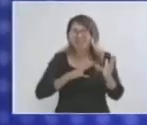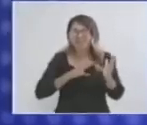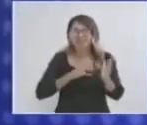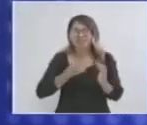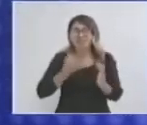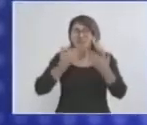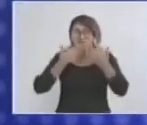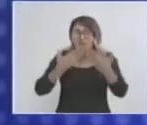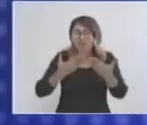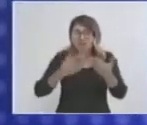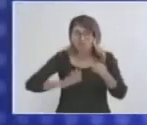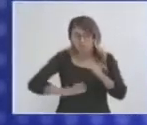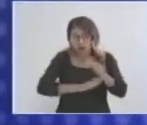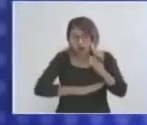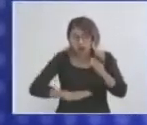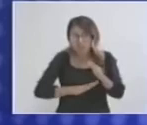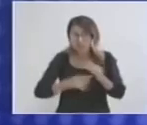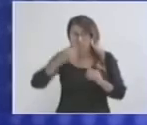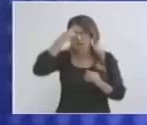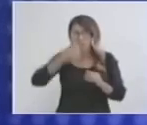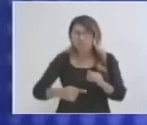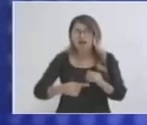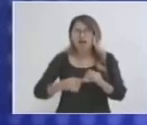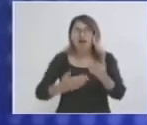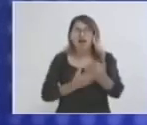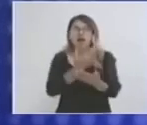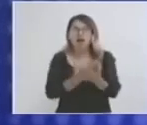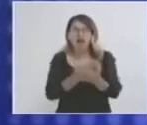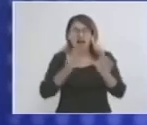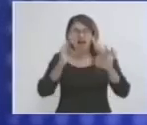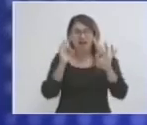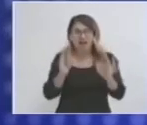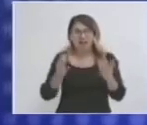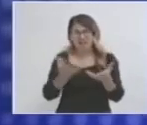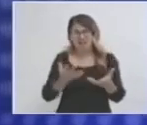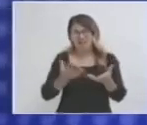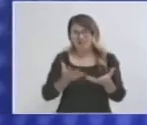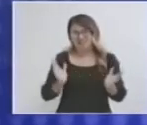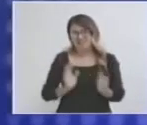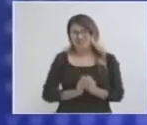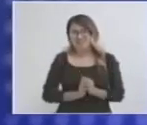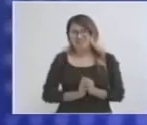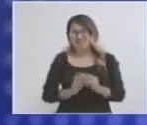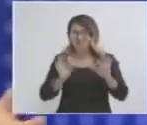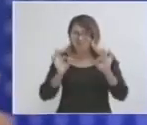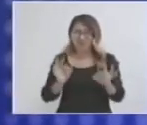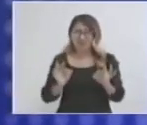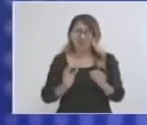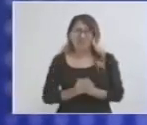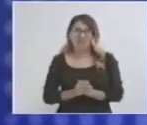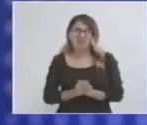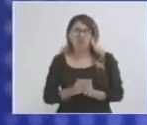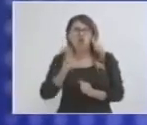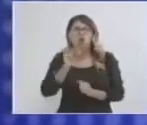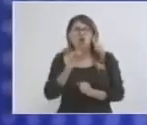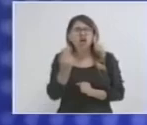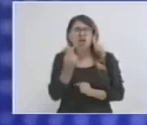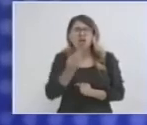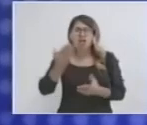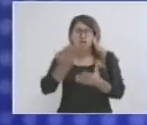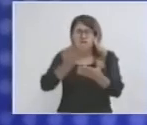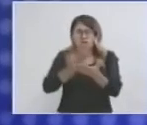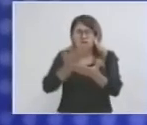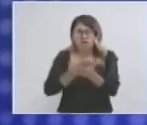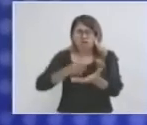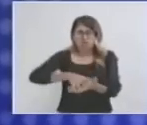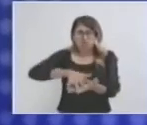que generen propuestas más eficientes, que no sean propuestas que tengan que representarse demasiados documentos, y